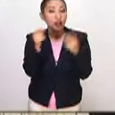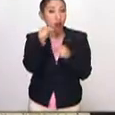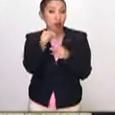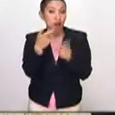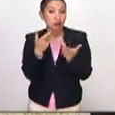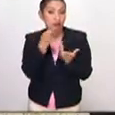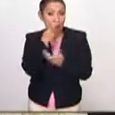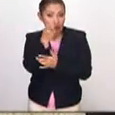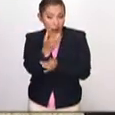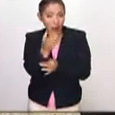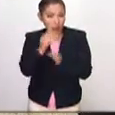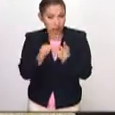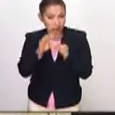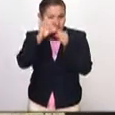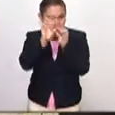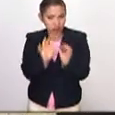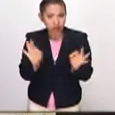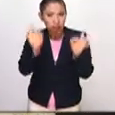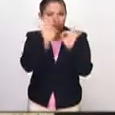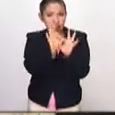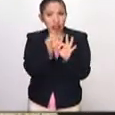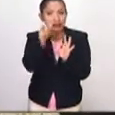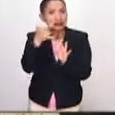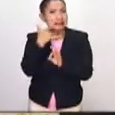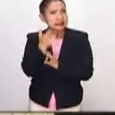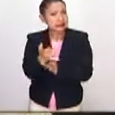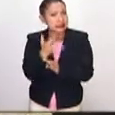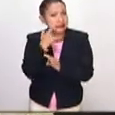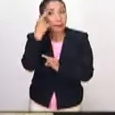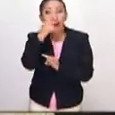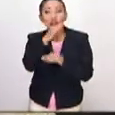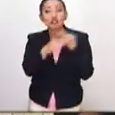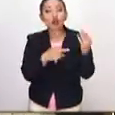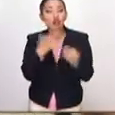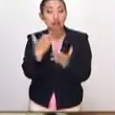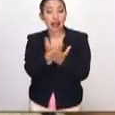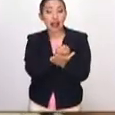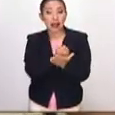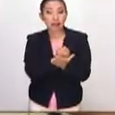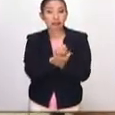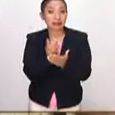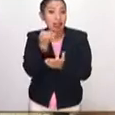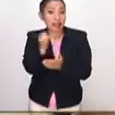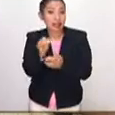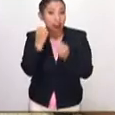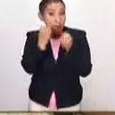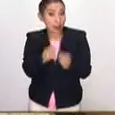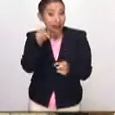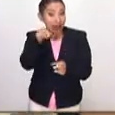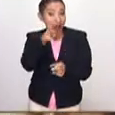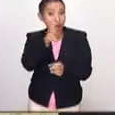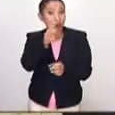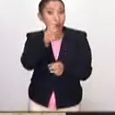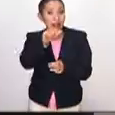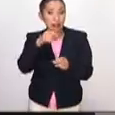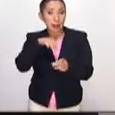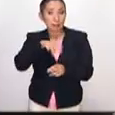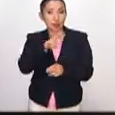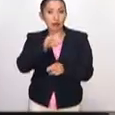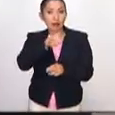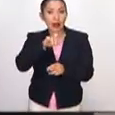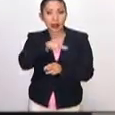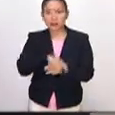como lo digo y lo enfatizo, es un esfuerzo para que todos ganemos. Así que no se pierdan al Rubens en el Munal.